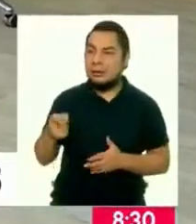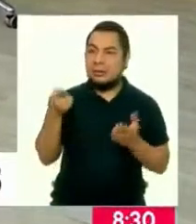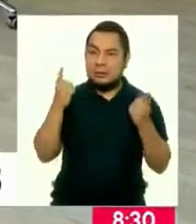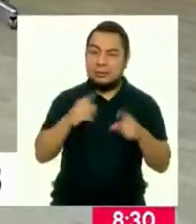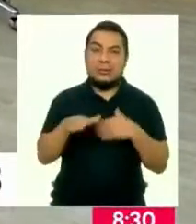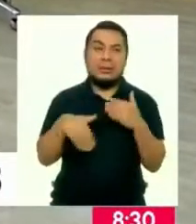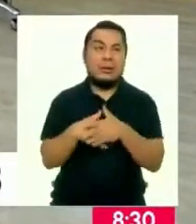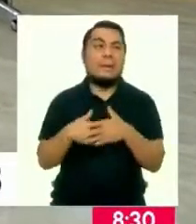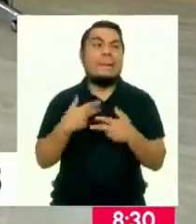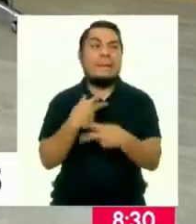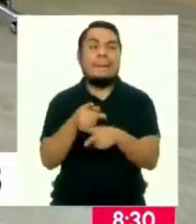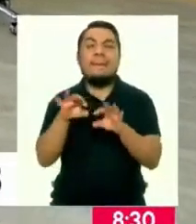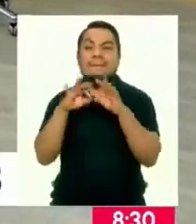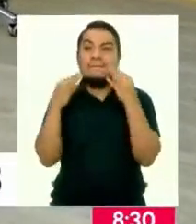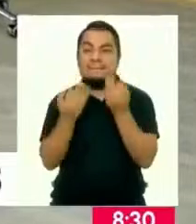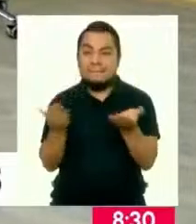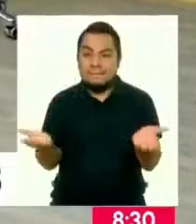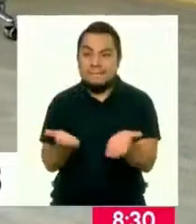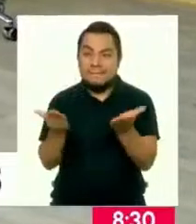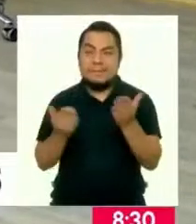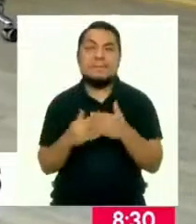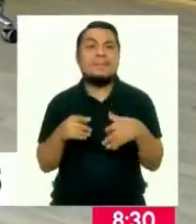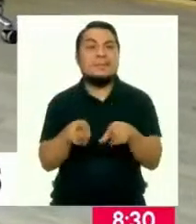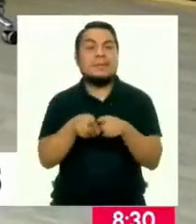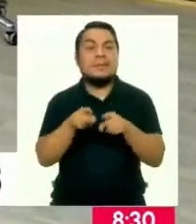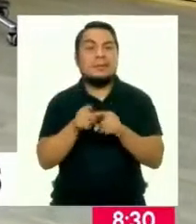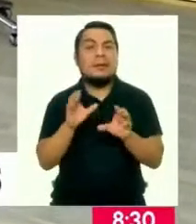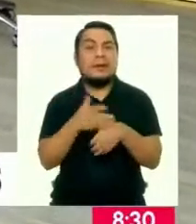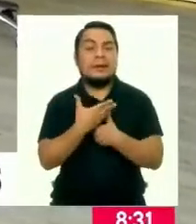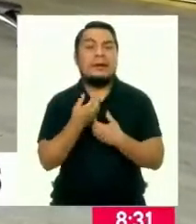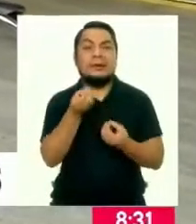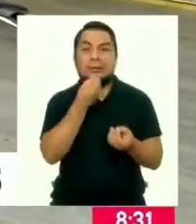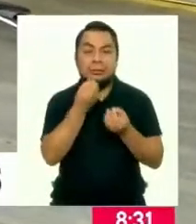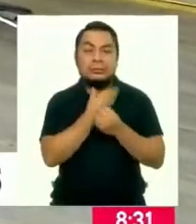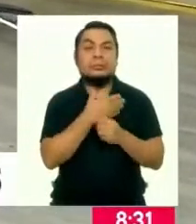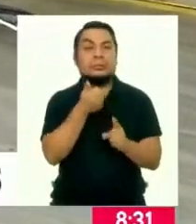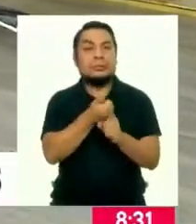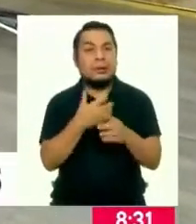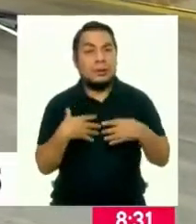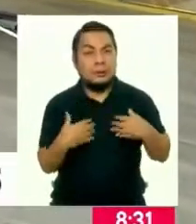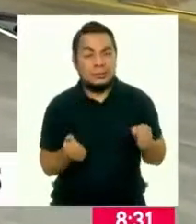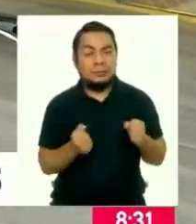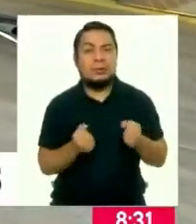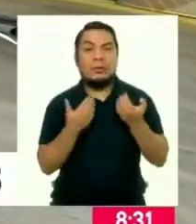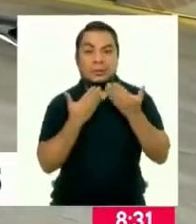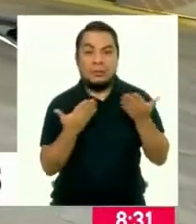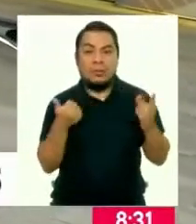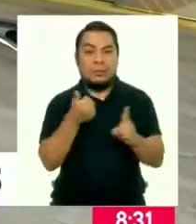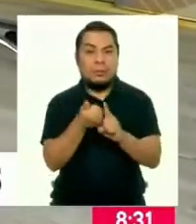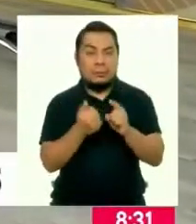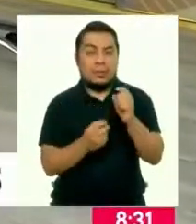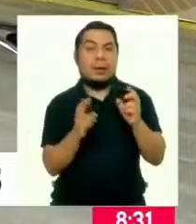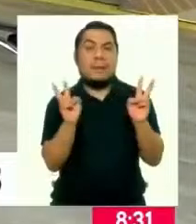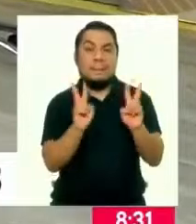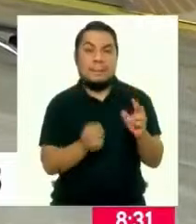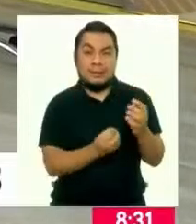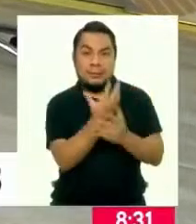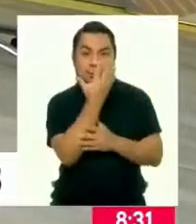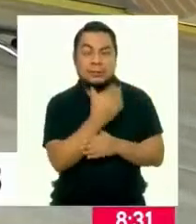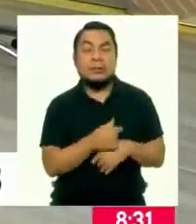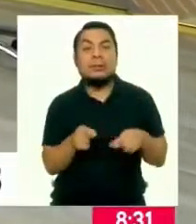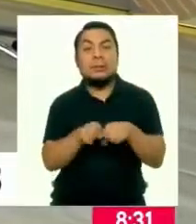dinamizar la agricultura familiar, por un lado. Por otro lado, crear hábitos de consumo de alimentos saludables, orgánicos y, a su vez,